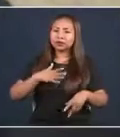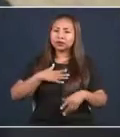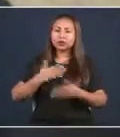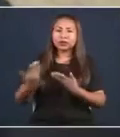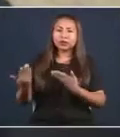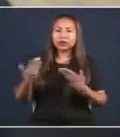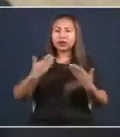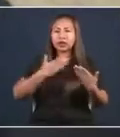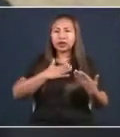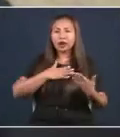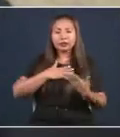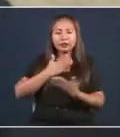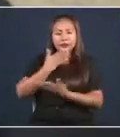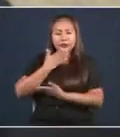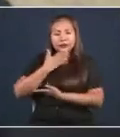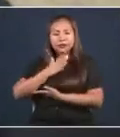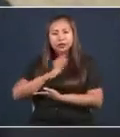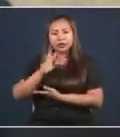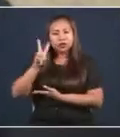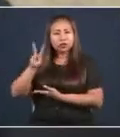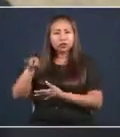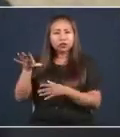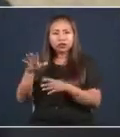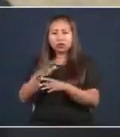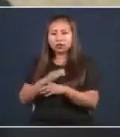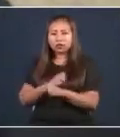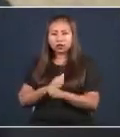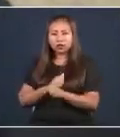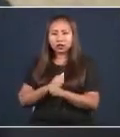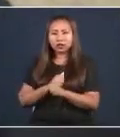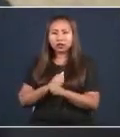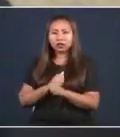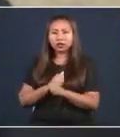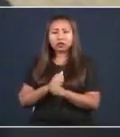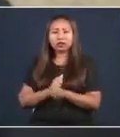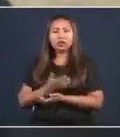y no voy a ser leña del árbol caído.